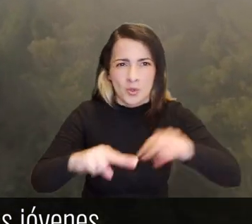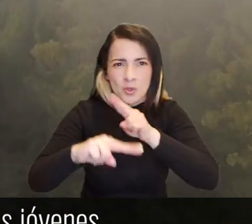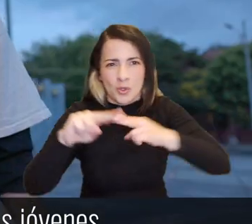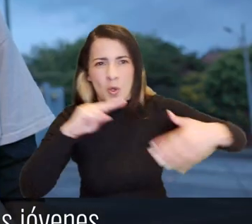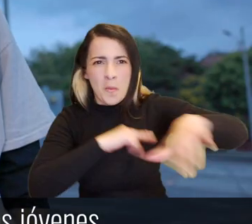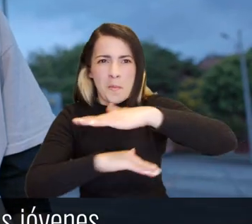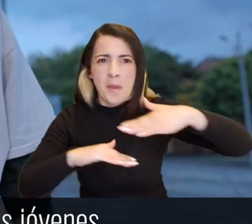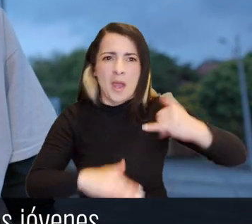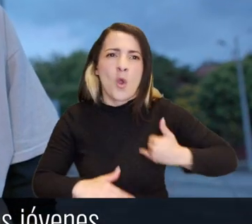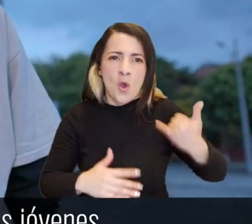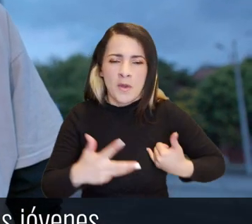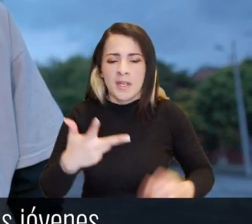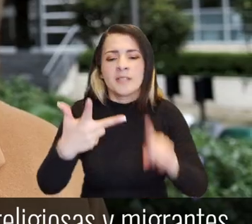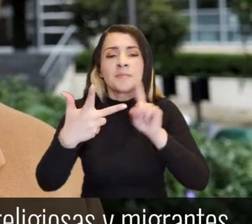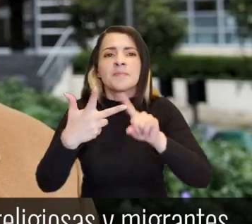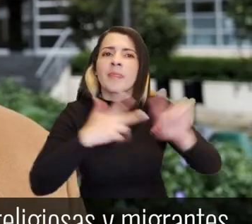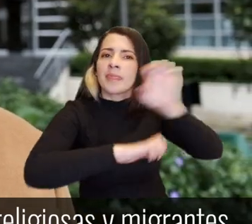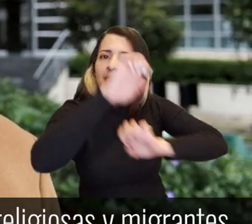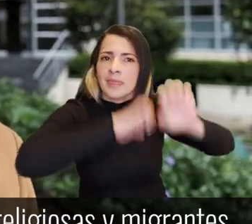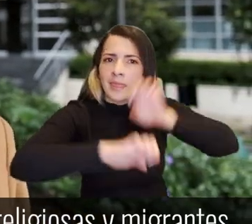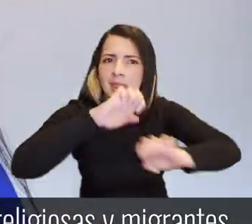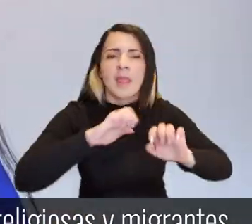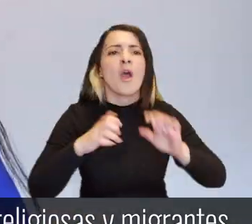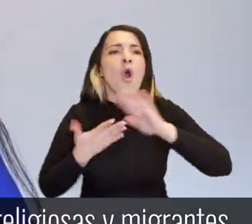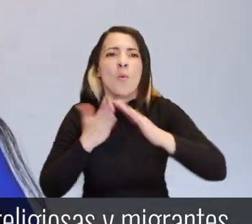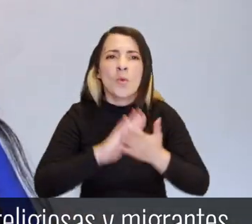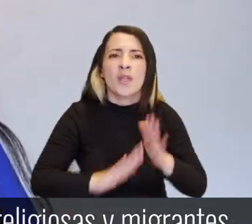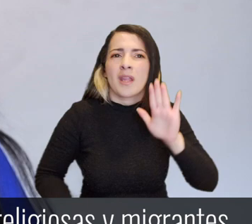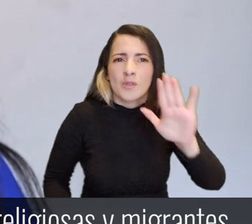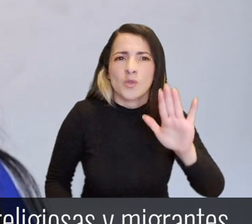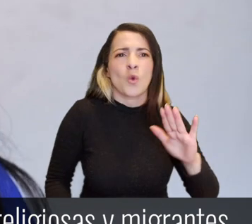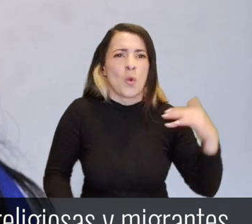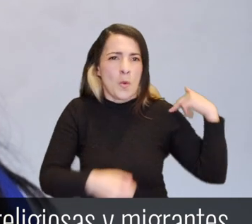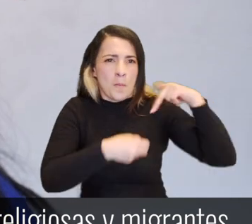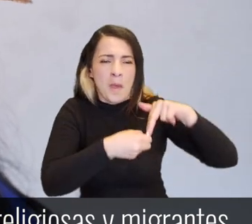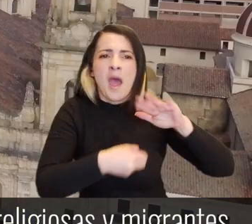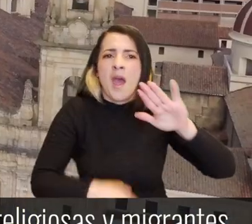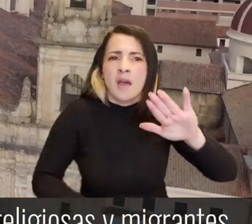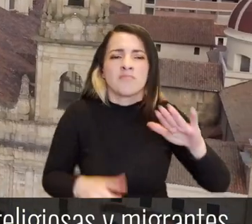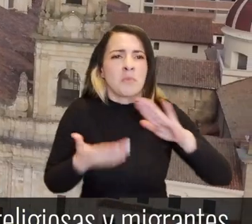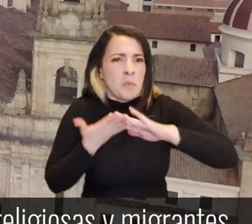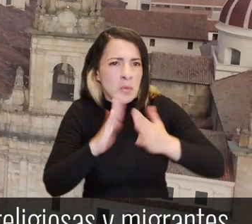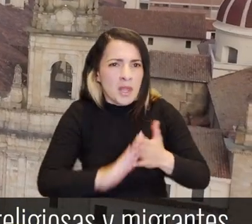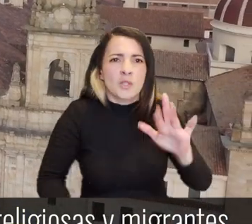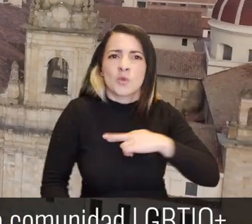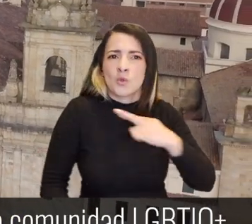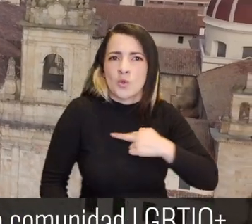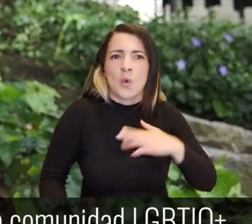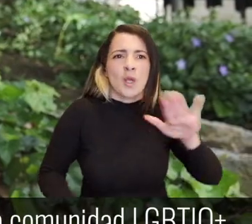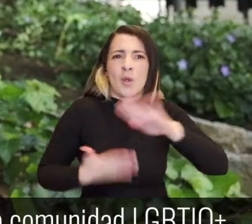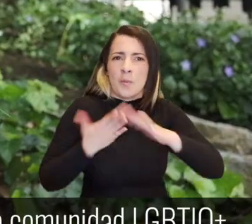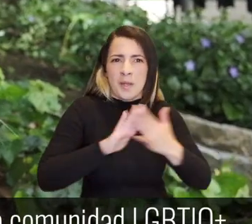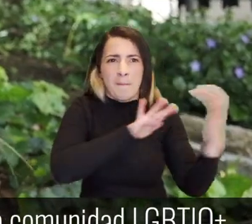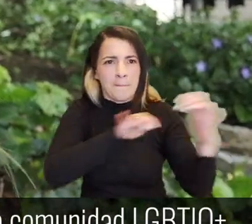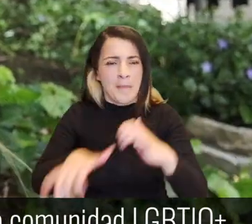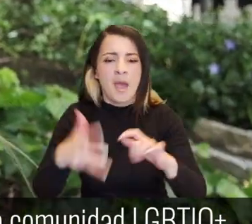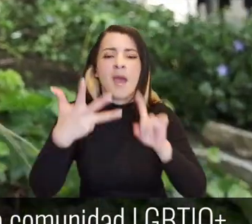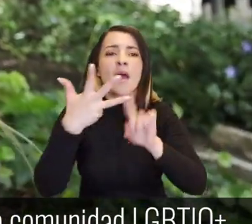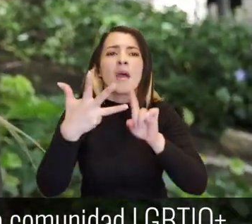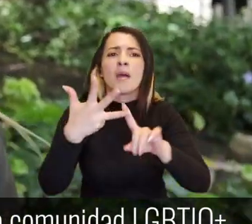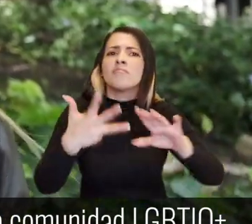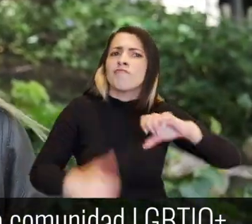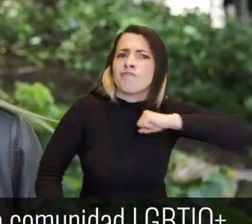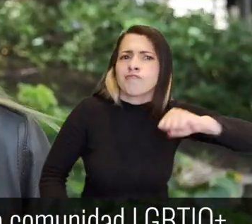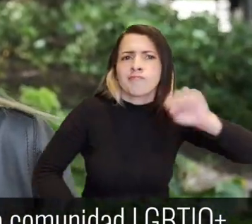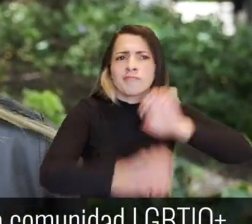ambientales y de los jóvenes 3. Defensa por los derechos de las comunidades étnicas, religiosas y migrantes 4. Defensa por los derechos